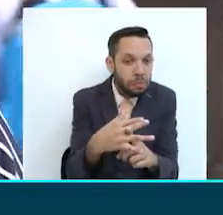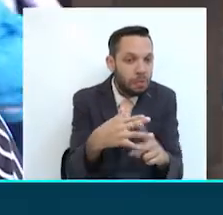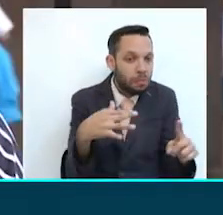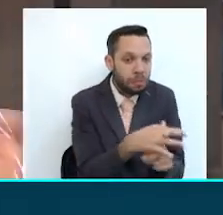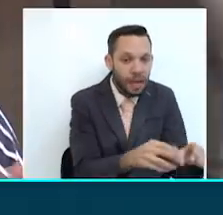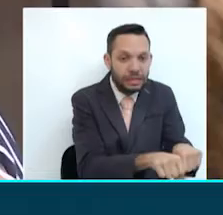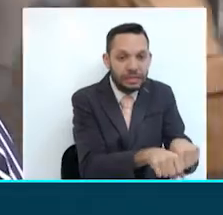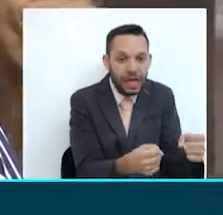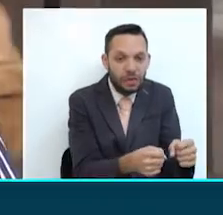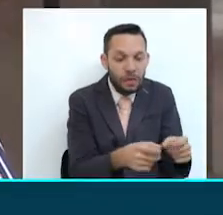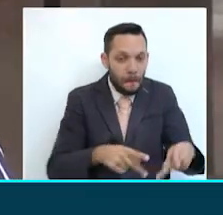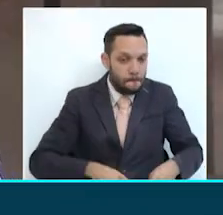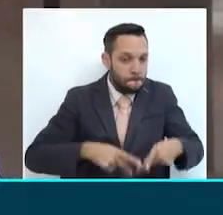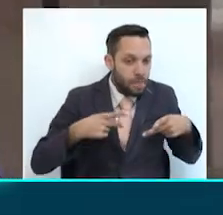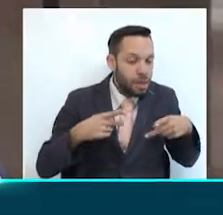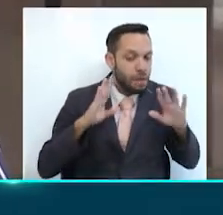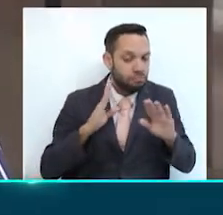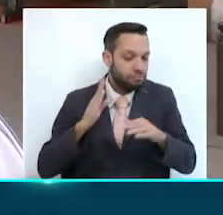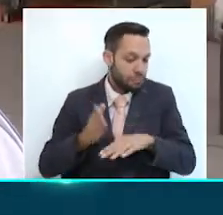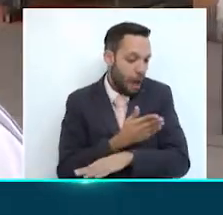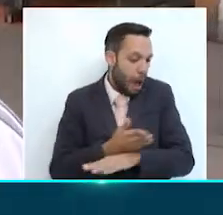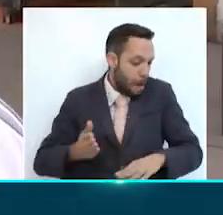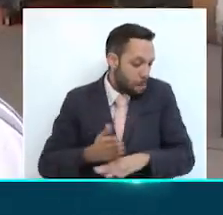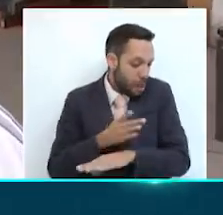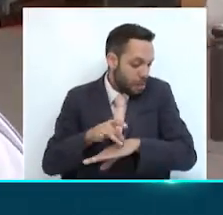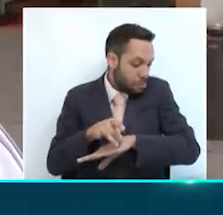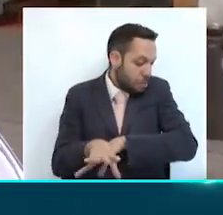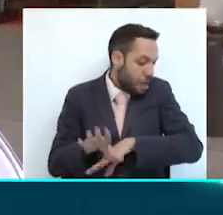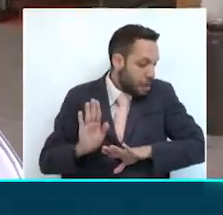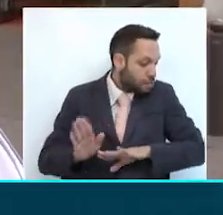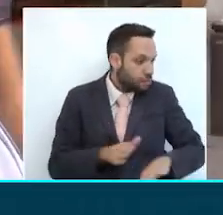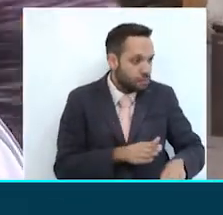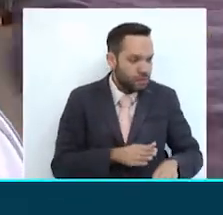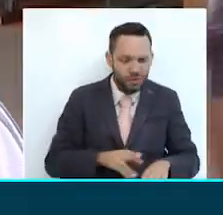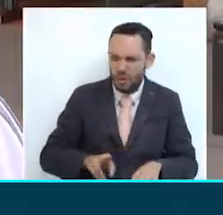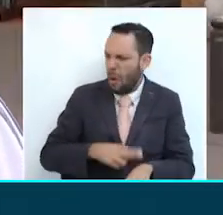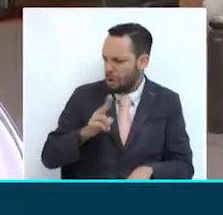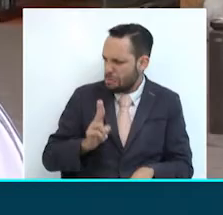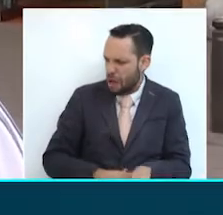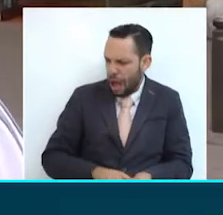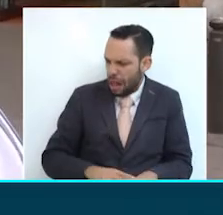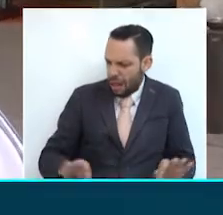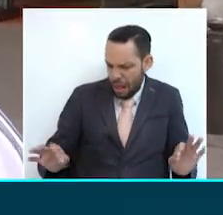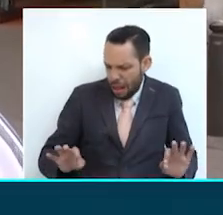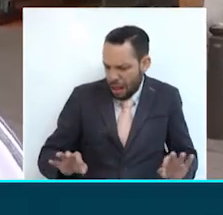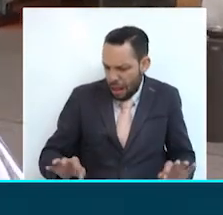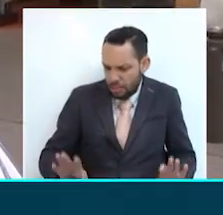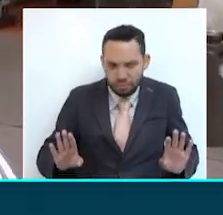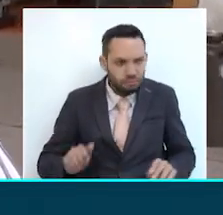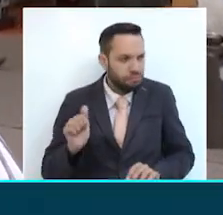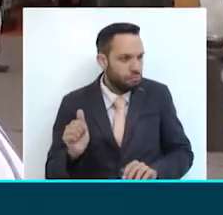manera a las personas a mí me es indiferente. No, para nada, para nada. Ellos si son